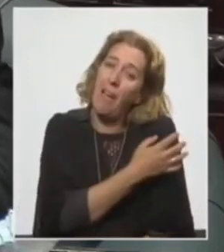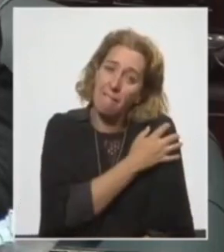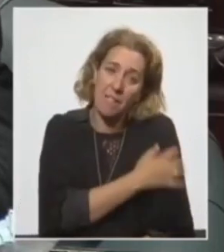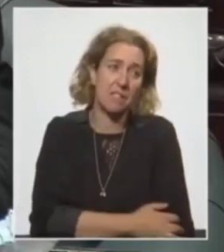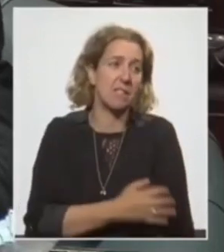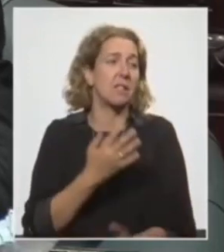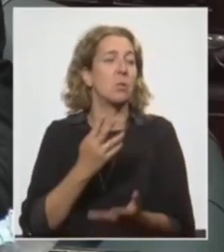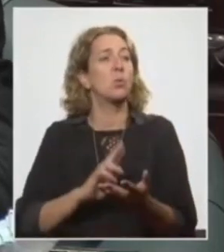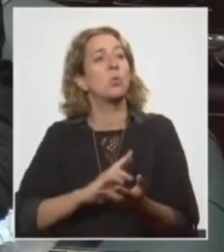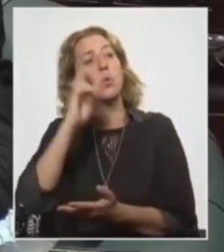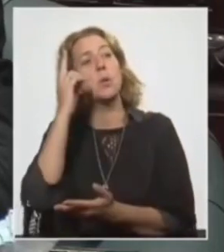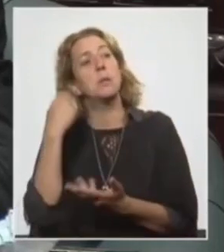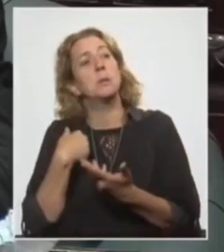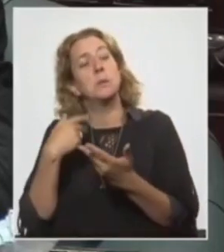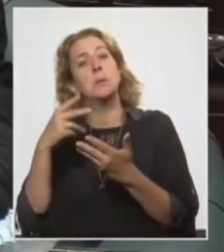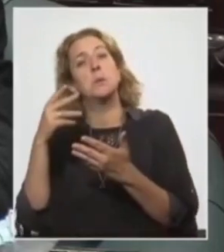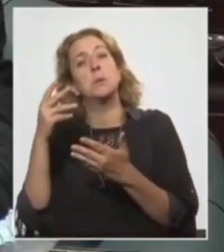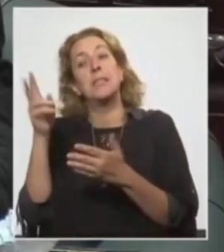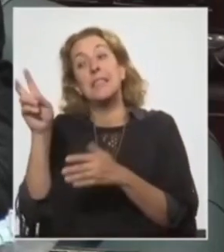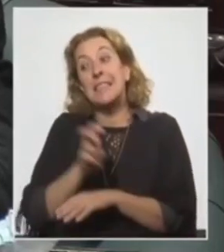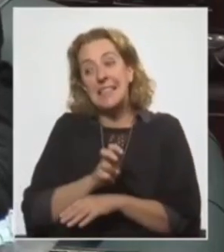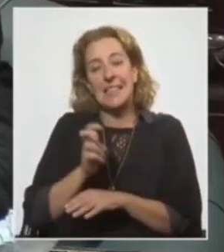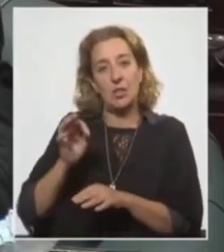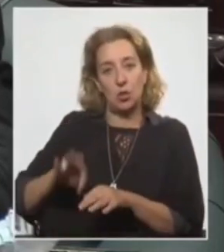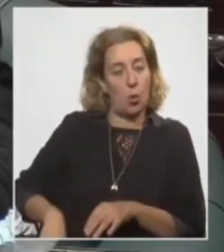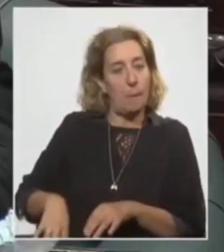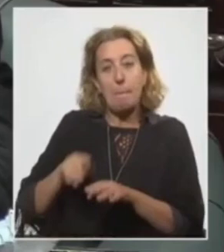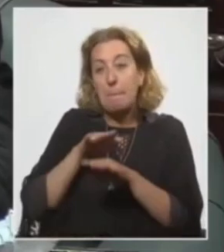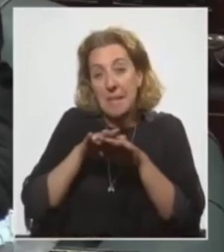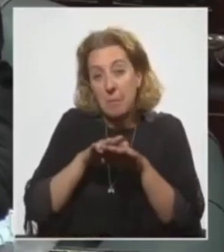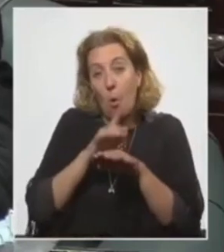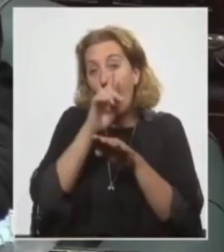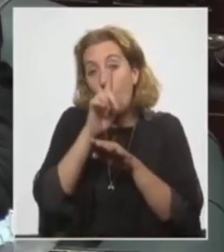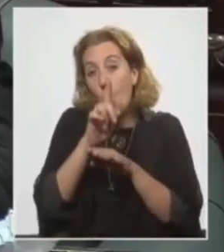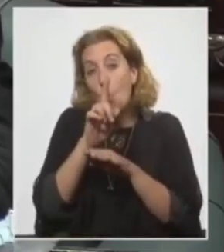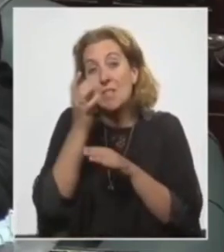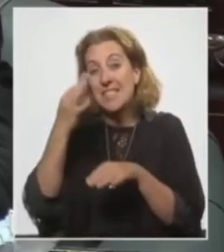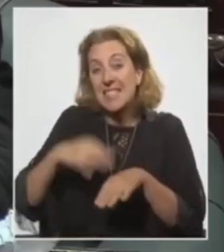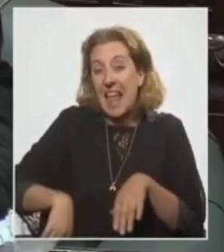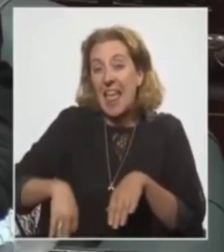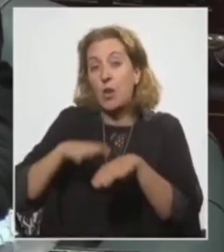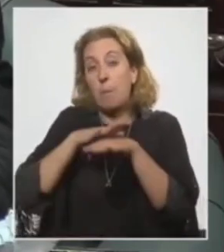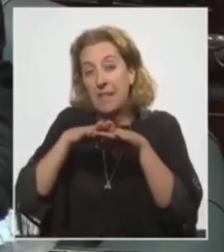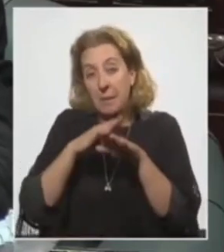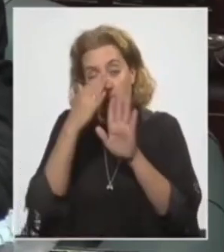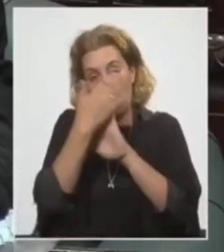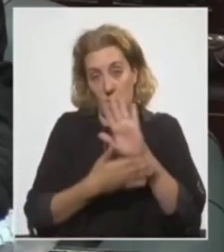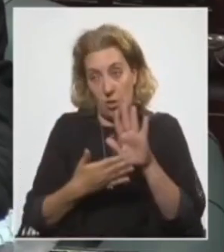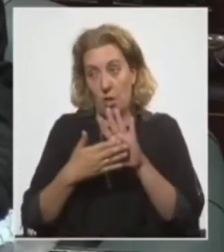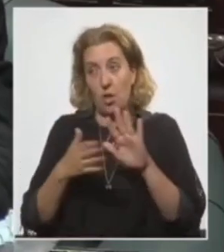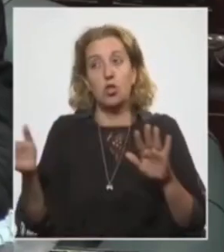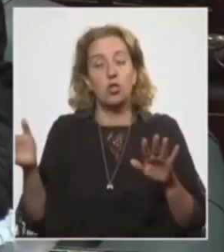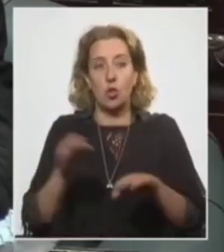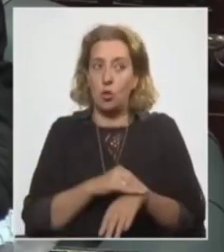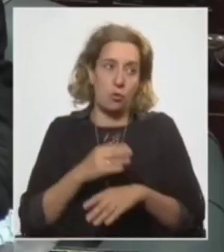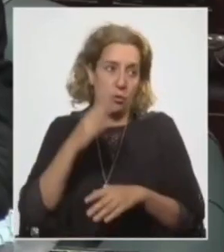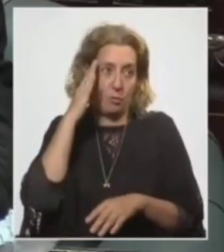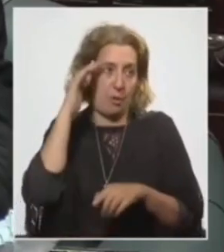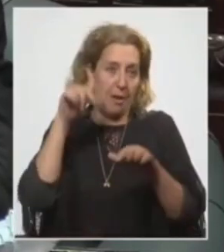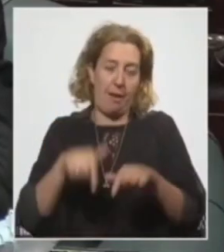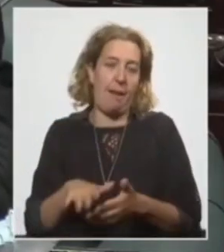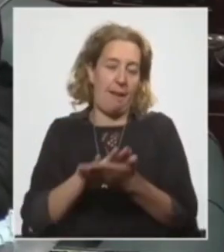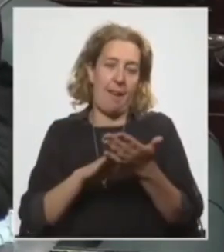un ingreso mínimo de un salario mínimo nacional. Todos seremos contestes de que nadie está acá